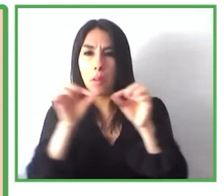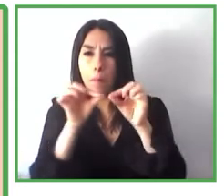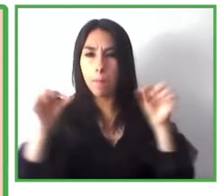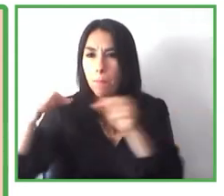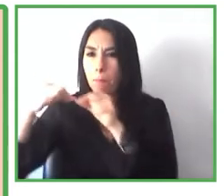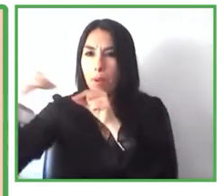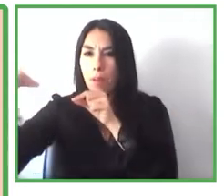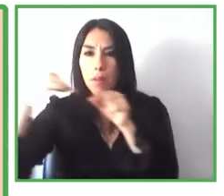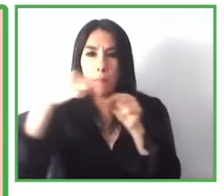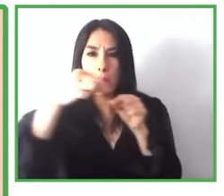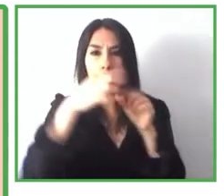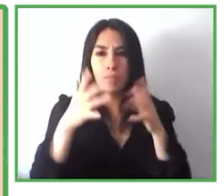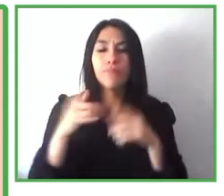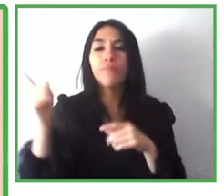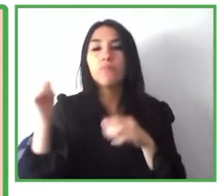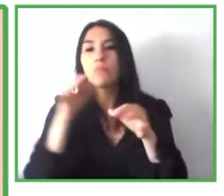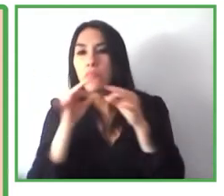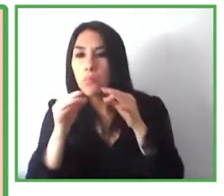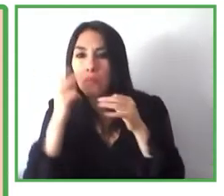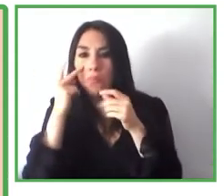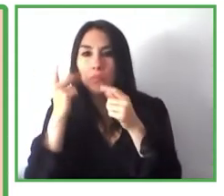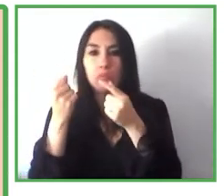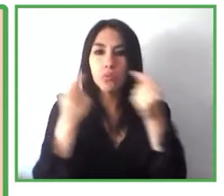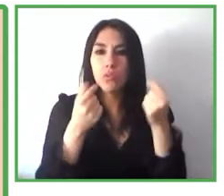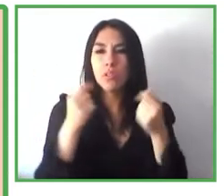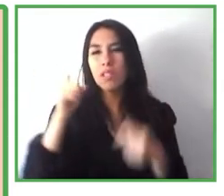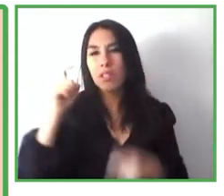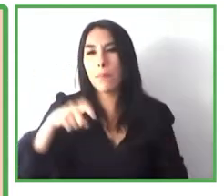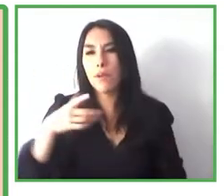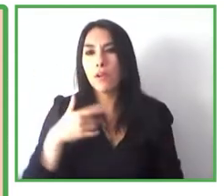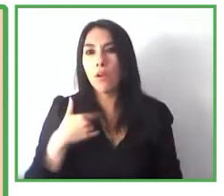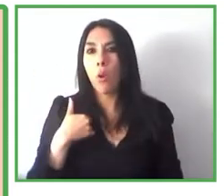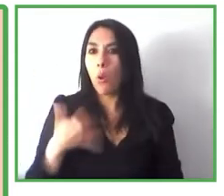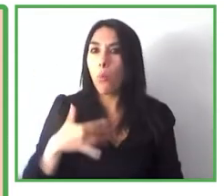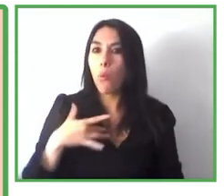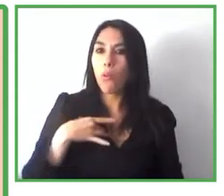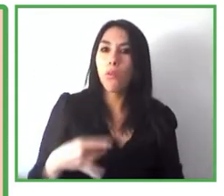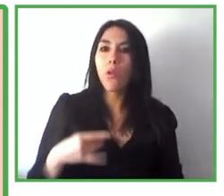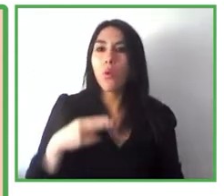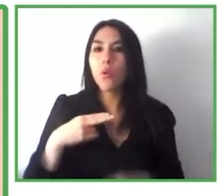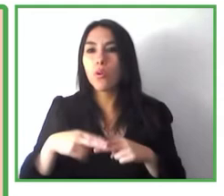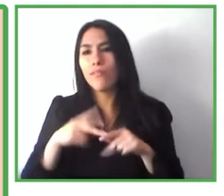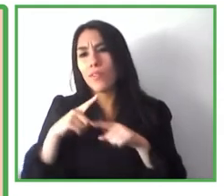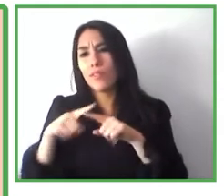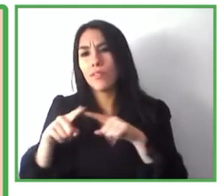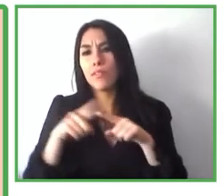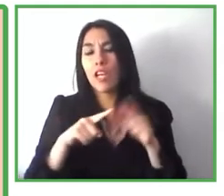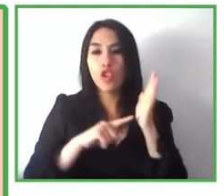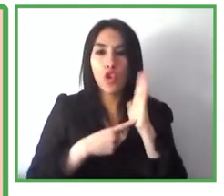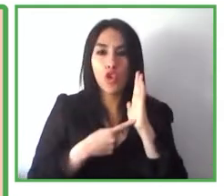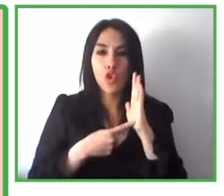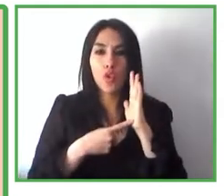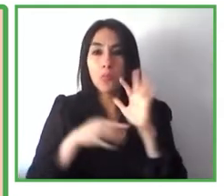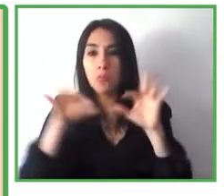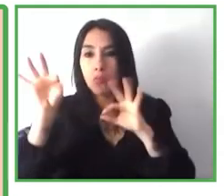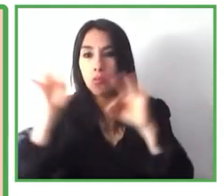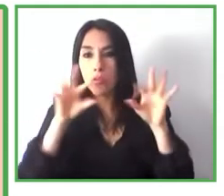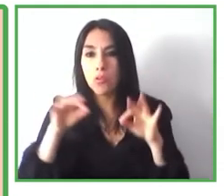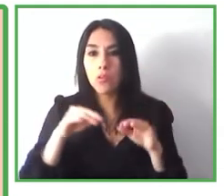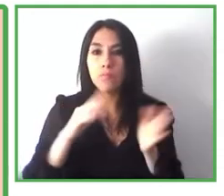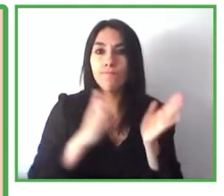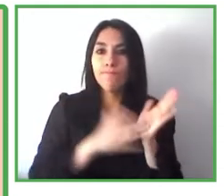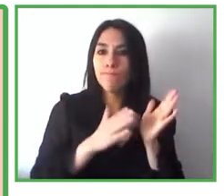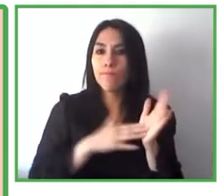las necesidades identificadas y donde utilizamos diferentes tecnologías para empezar a extraer evidencias sobre la eficiencia del interiorismo